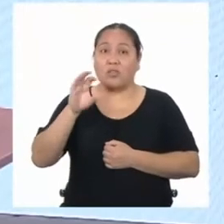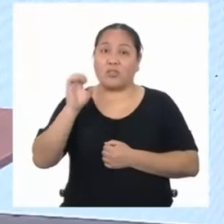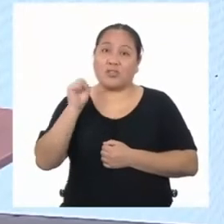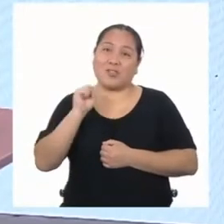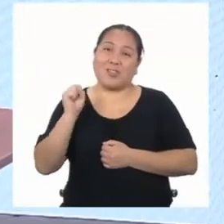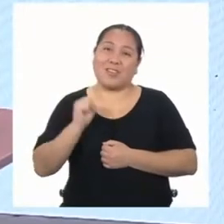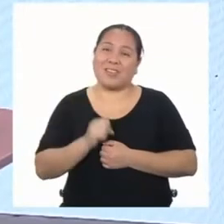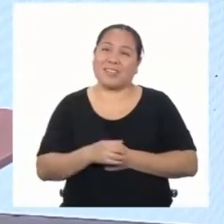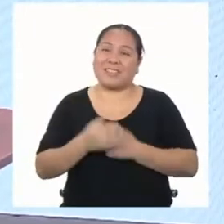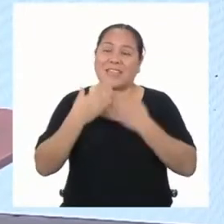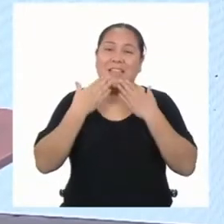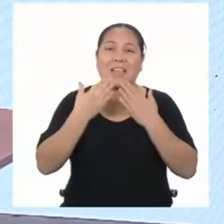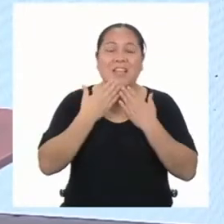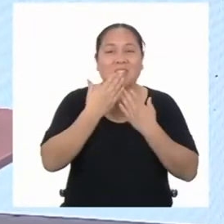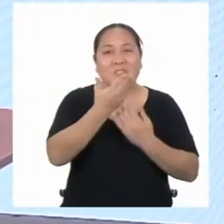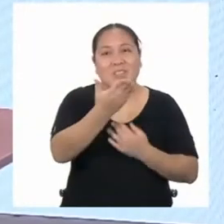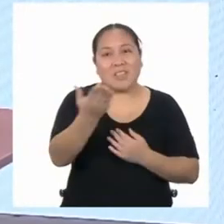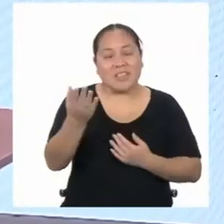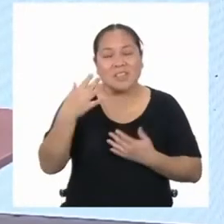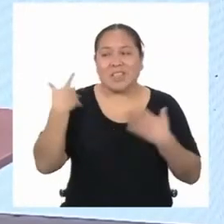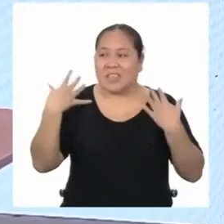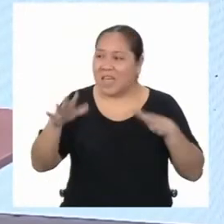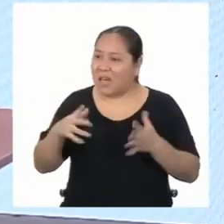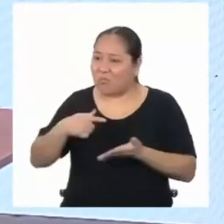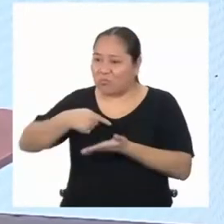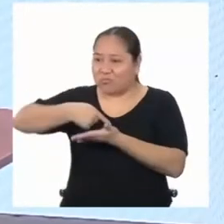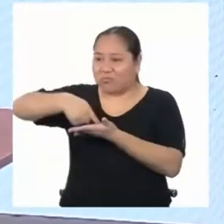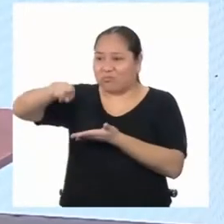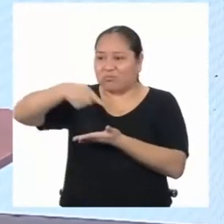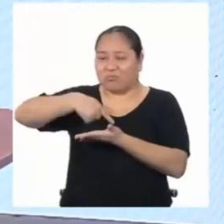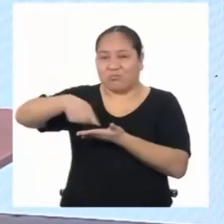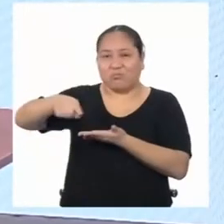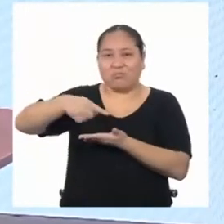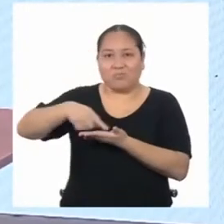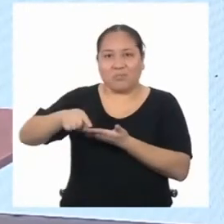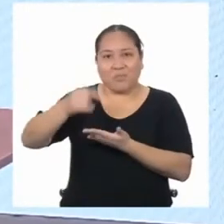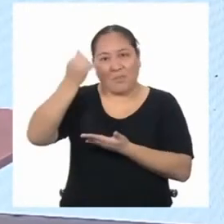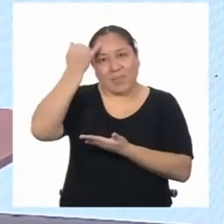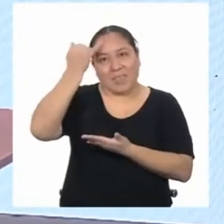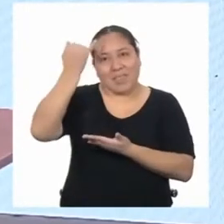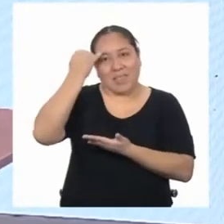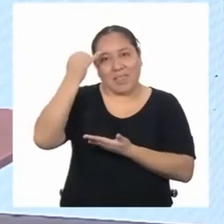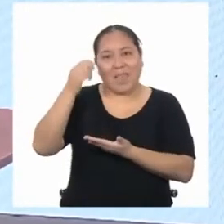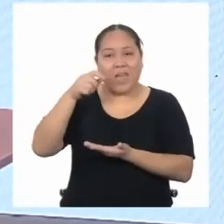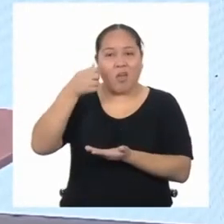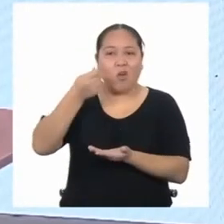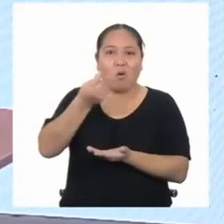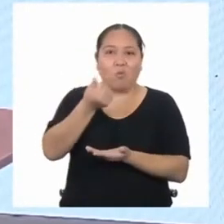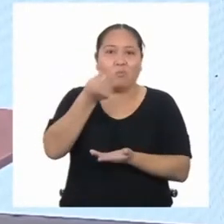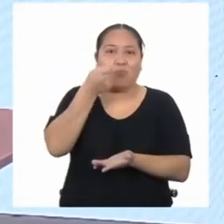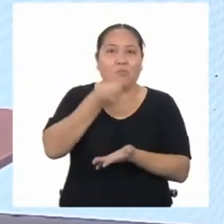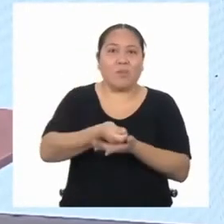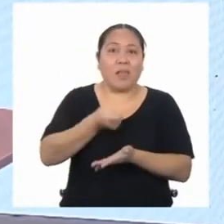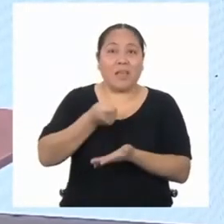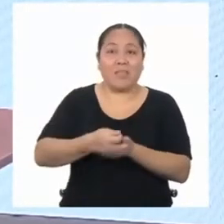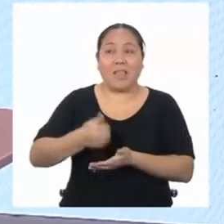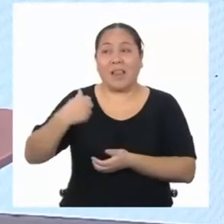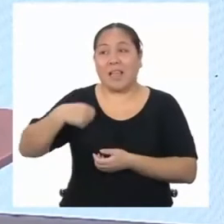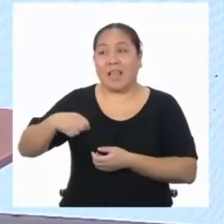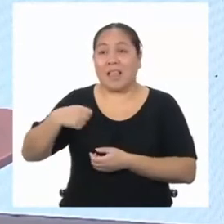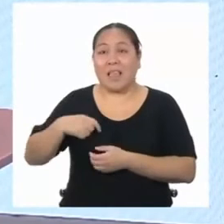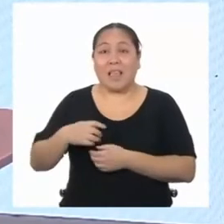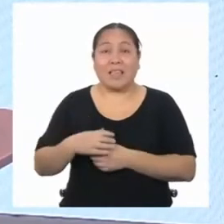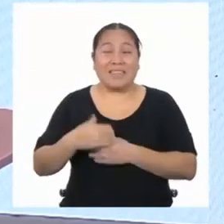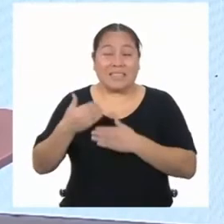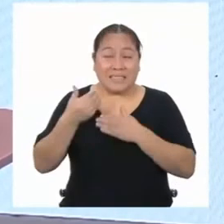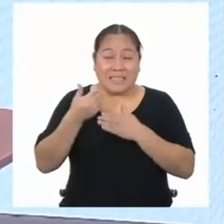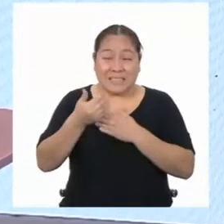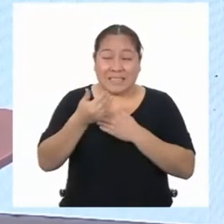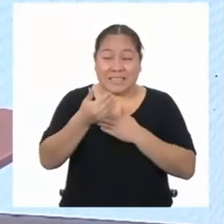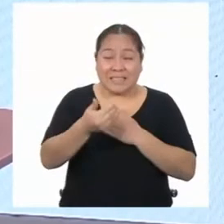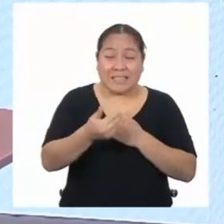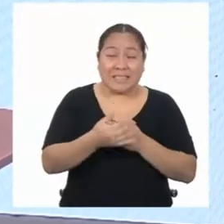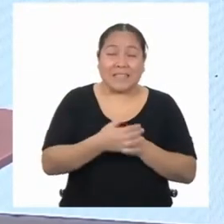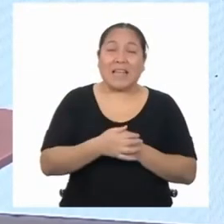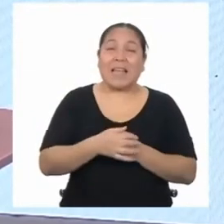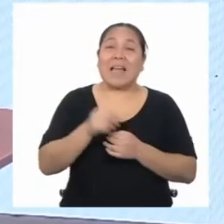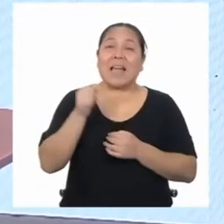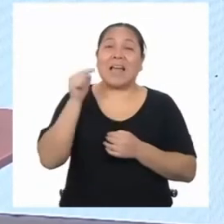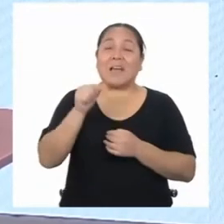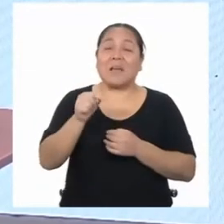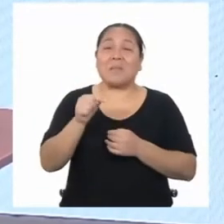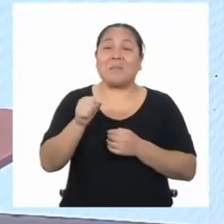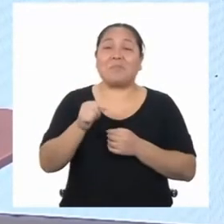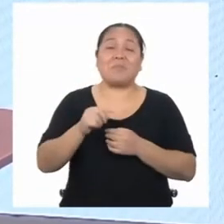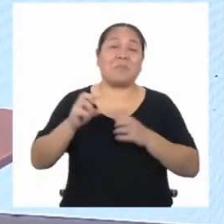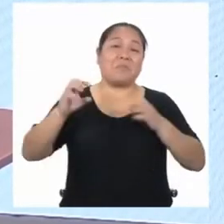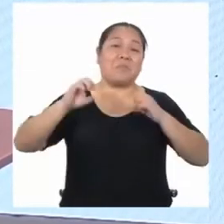Gracias a ustedes ya pude enviarle mi propuesta con presupuesto y todo al alcalde. Pronto las vecinas y los vecinos de mi barrio podremos hacer